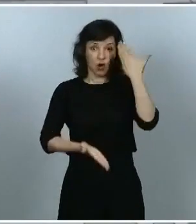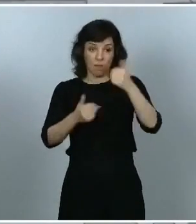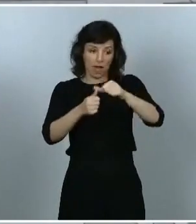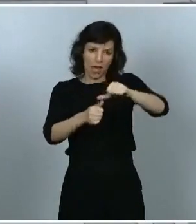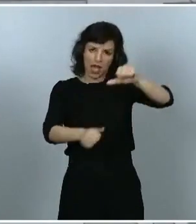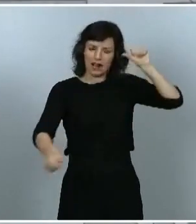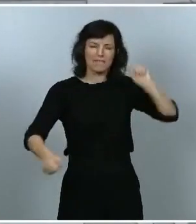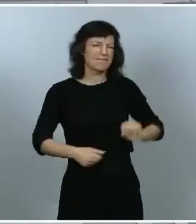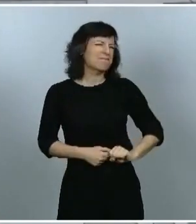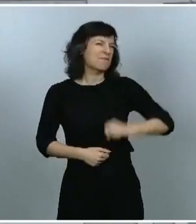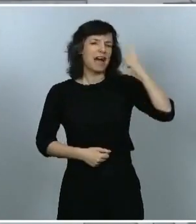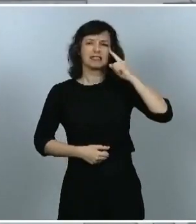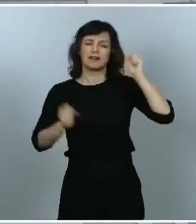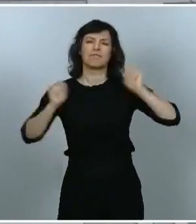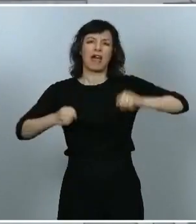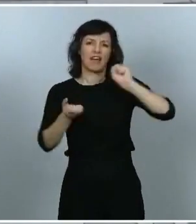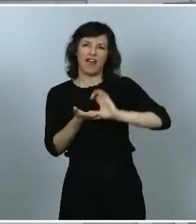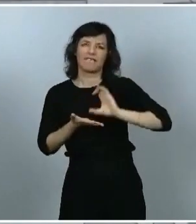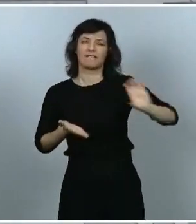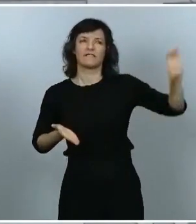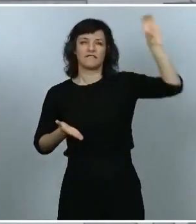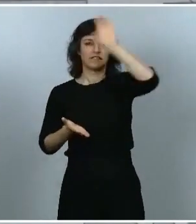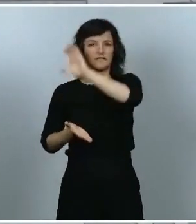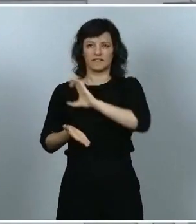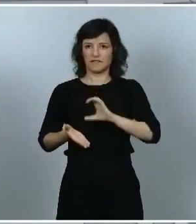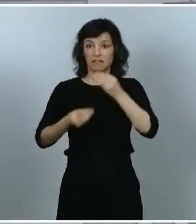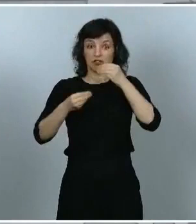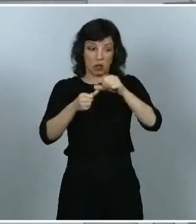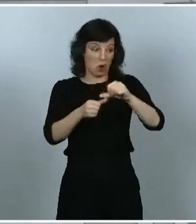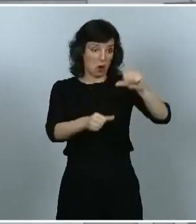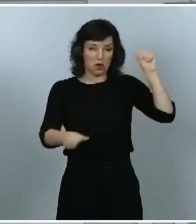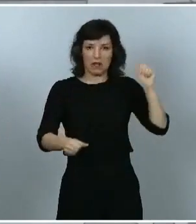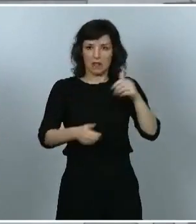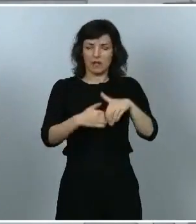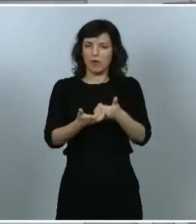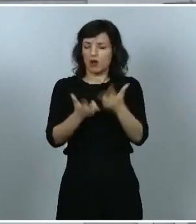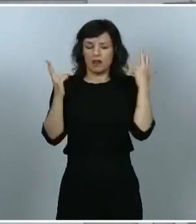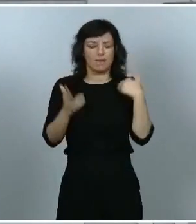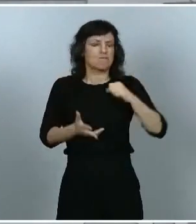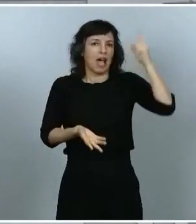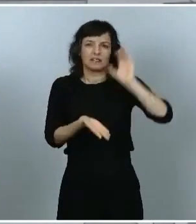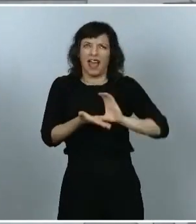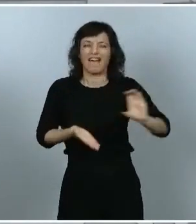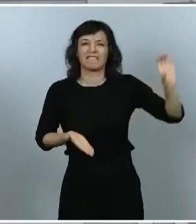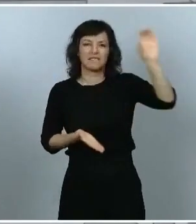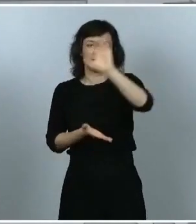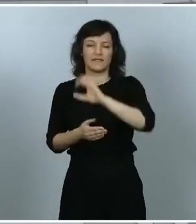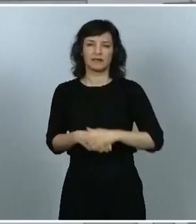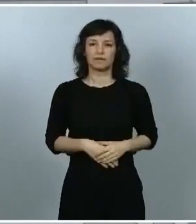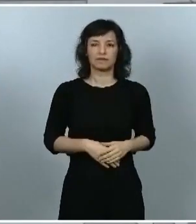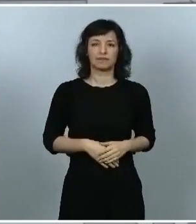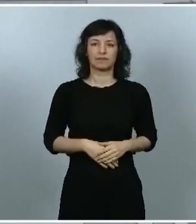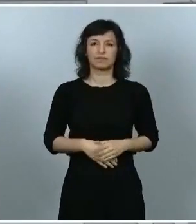para las comunidades autónomas en la historia reciente de nuestra democracia. Estará destinado a la sanidad pública